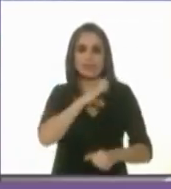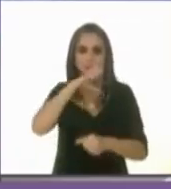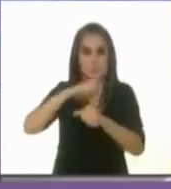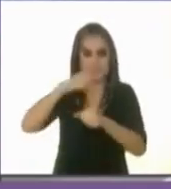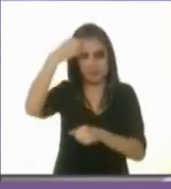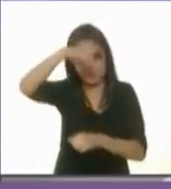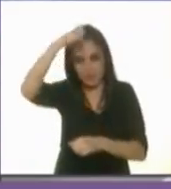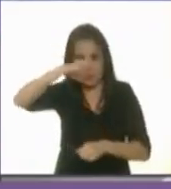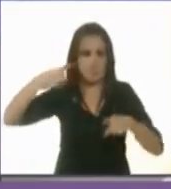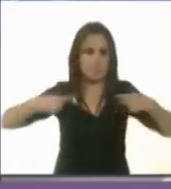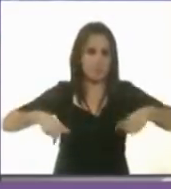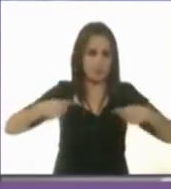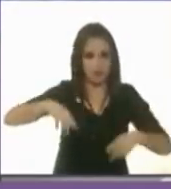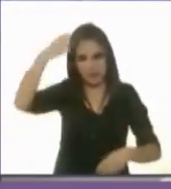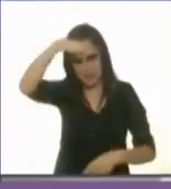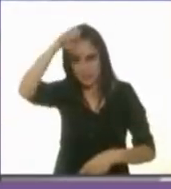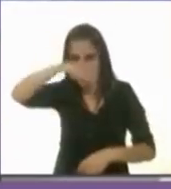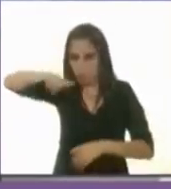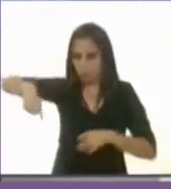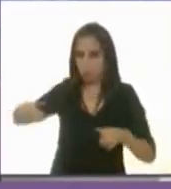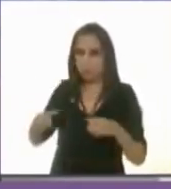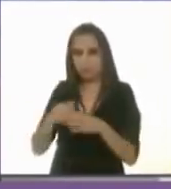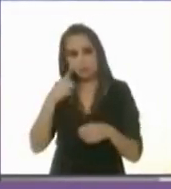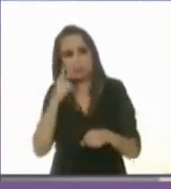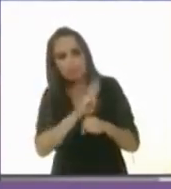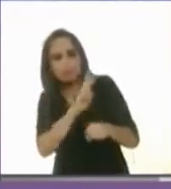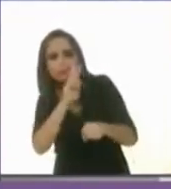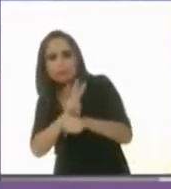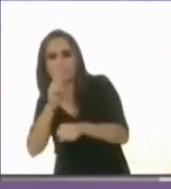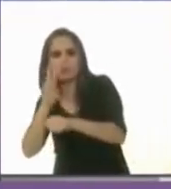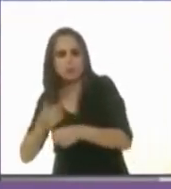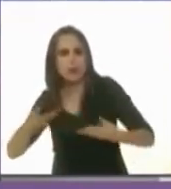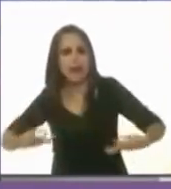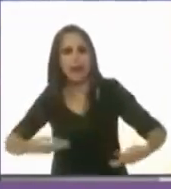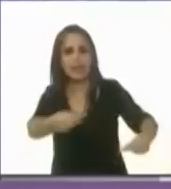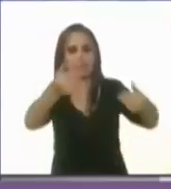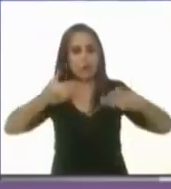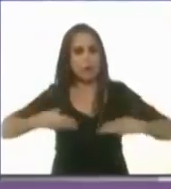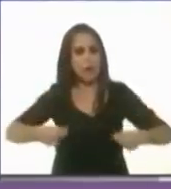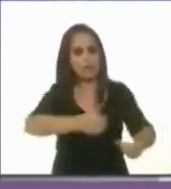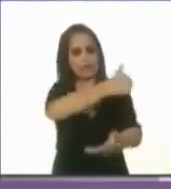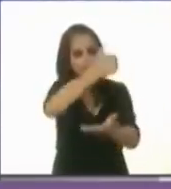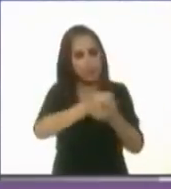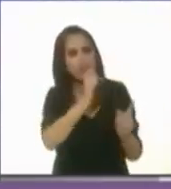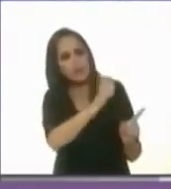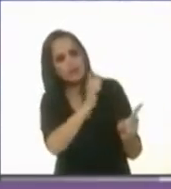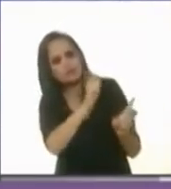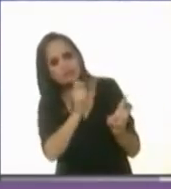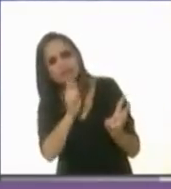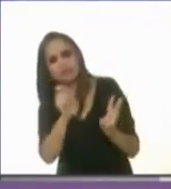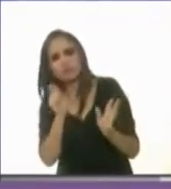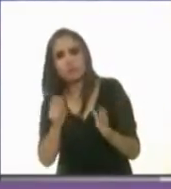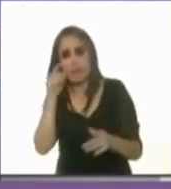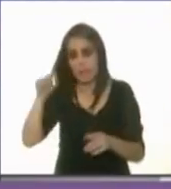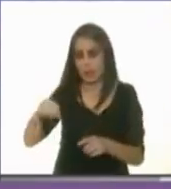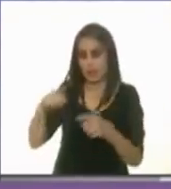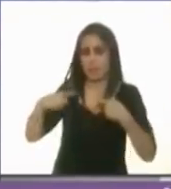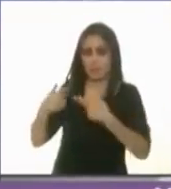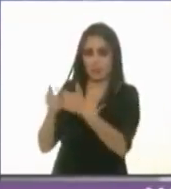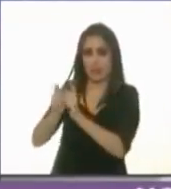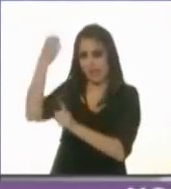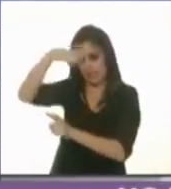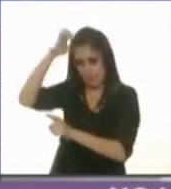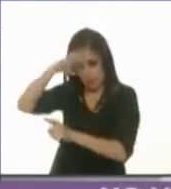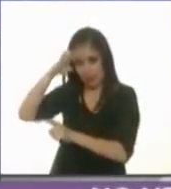de expertos que evalúen de manera permanente el gasto de la ciudad, de forma que sean estos expertos y no solamente los políticos, no